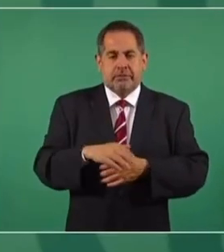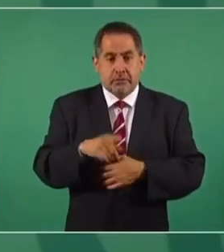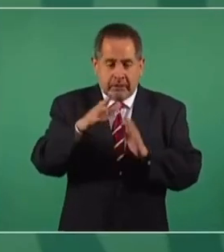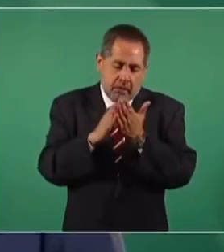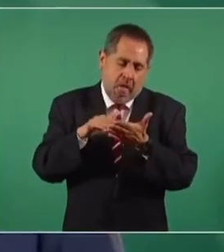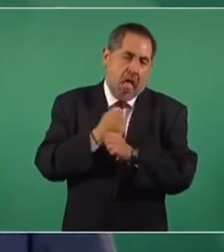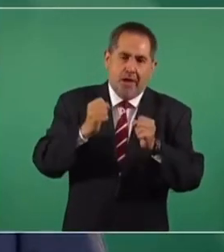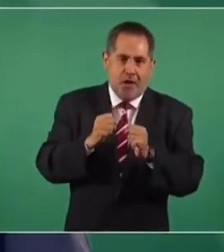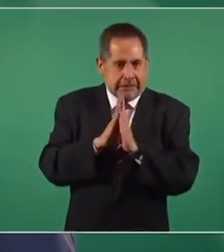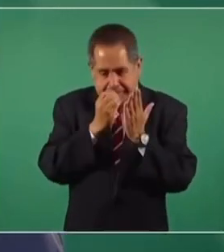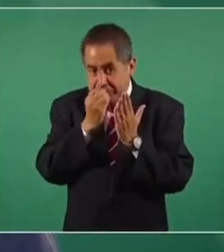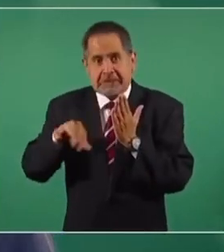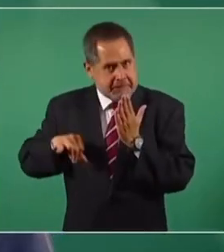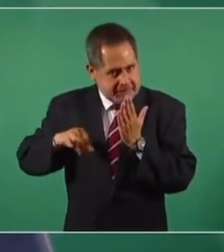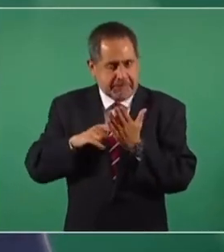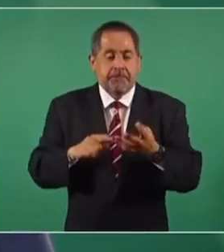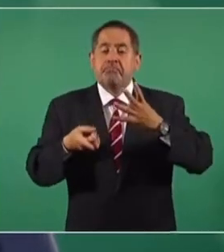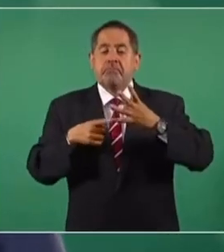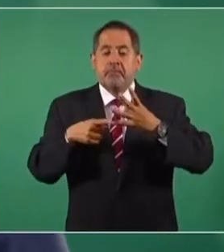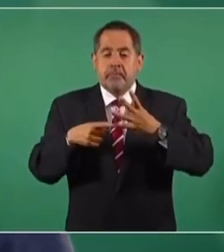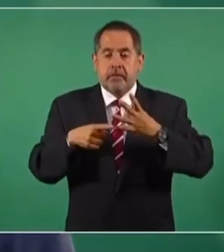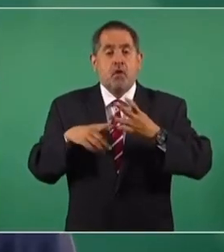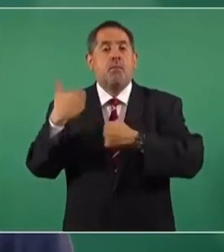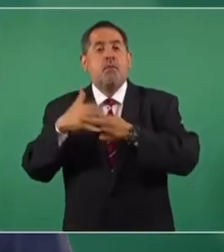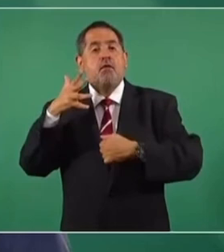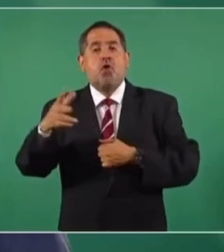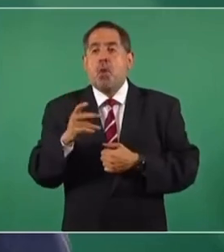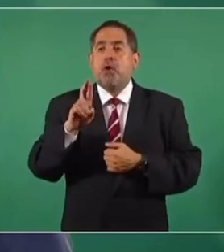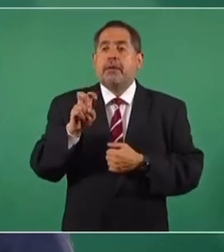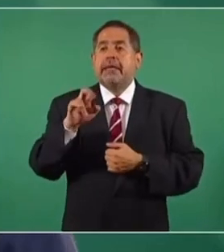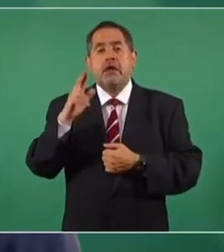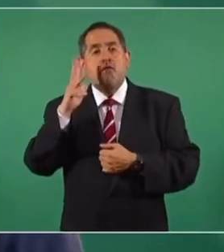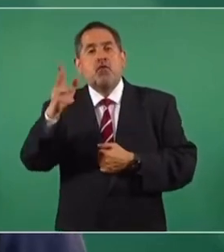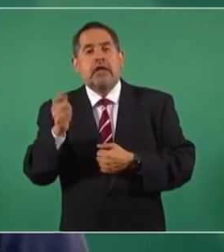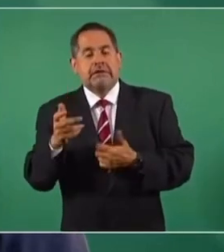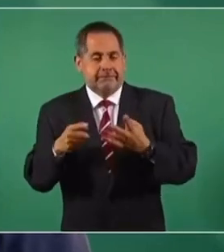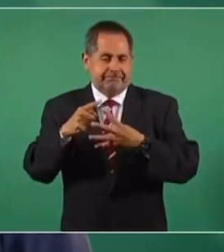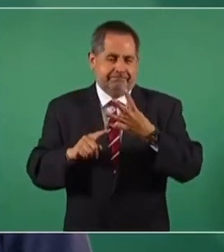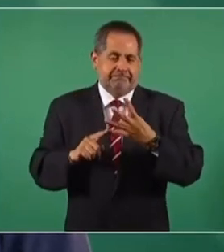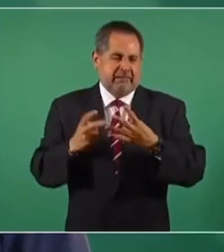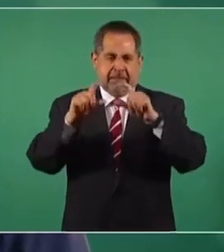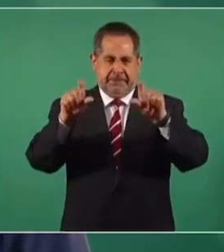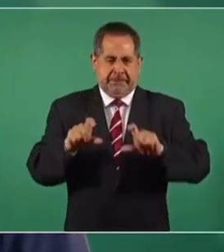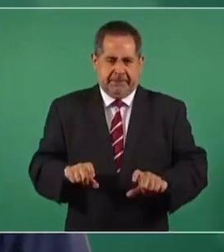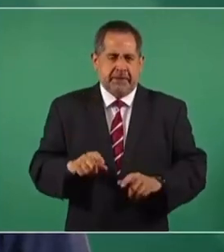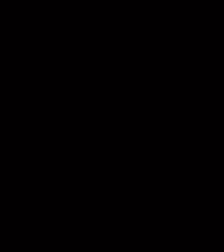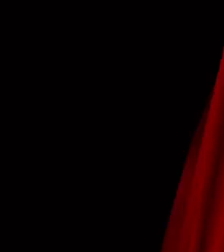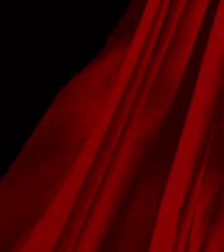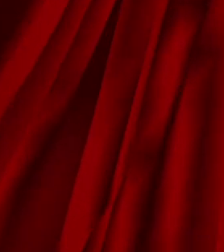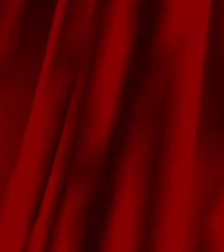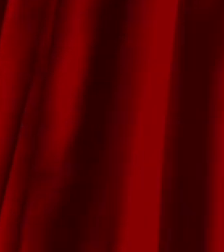se van a aburrir, y el cuarto es el porvenir, ese es el libro.